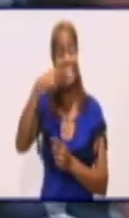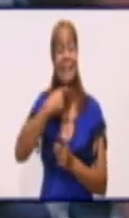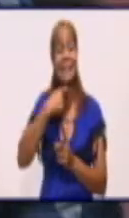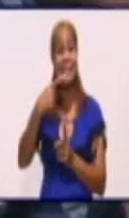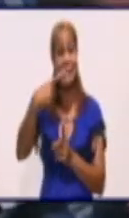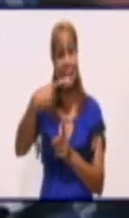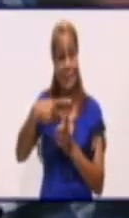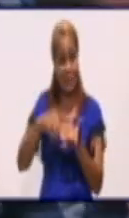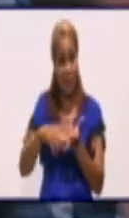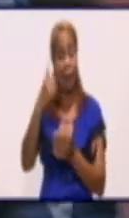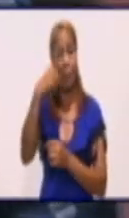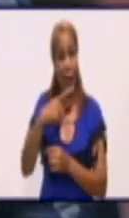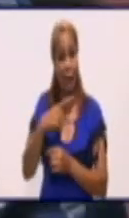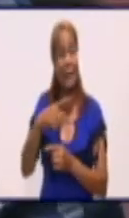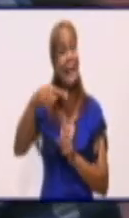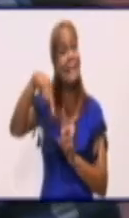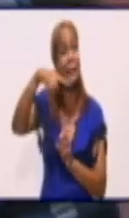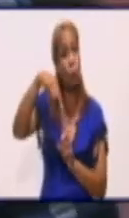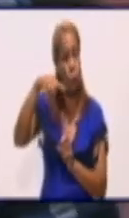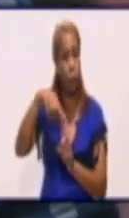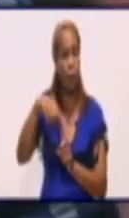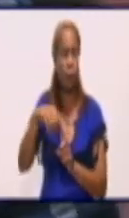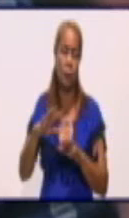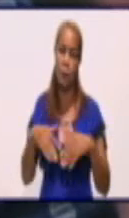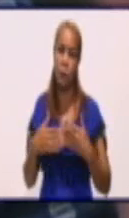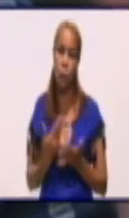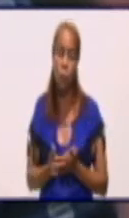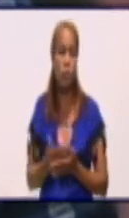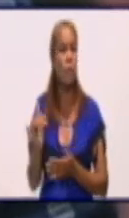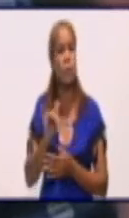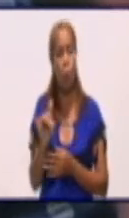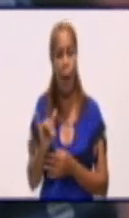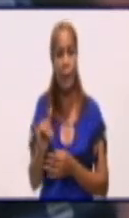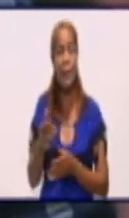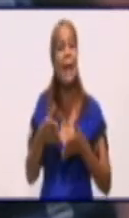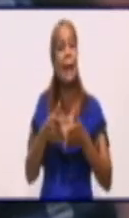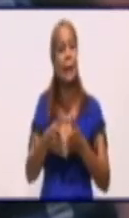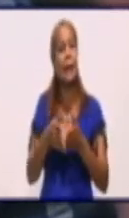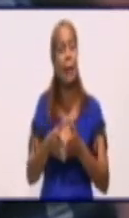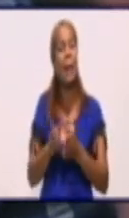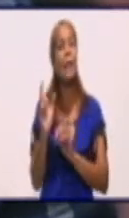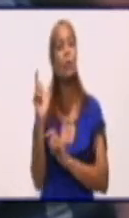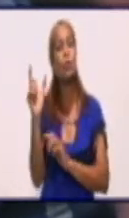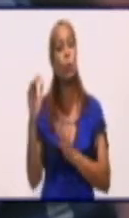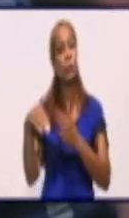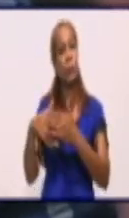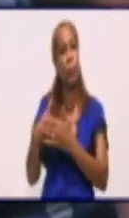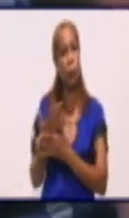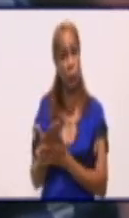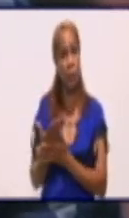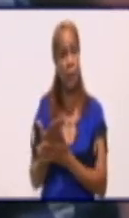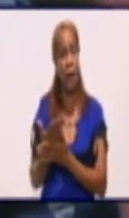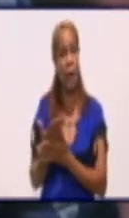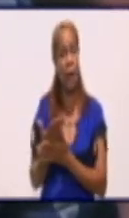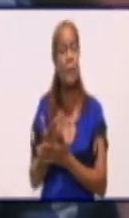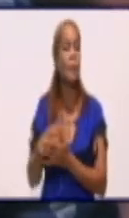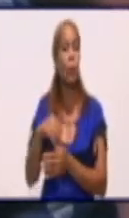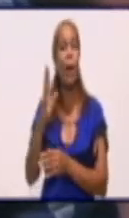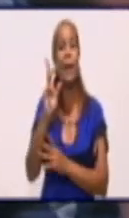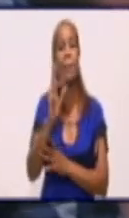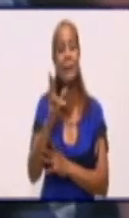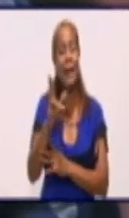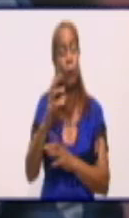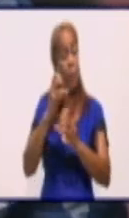Bueno, Granma, como otras provincias del país, también ha enviado en los últimos días muestras para el laboratorio de